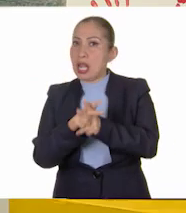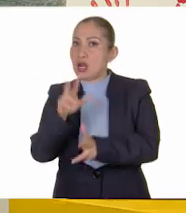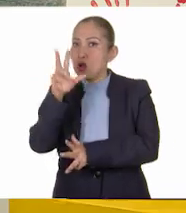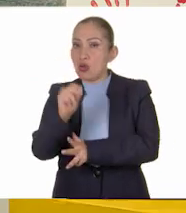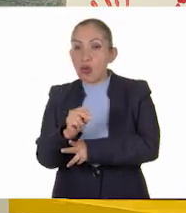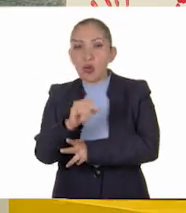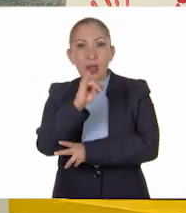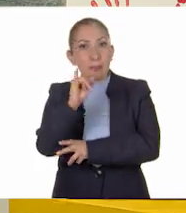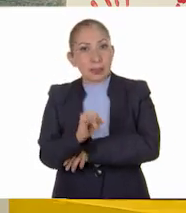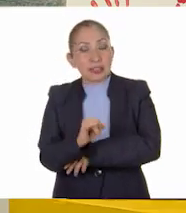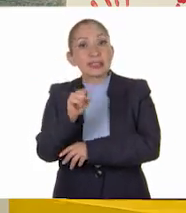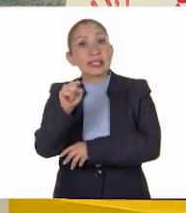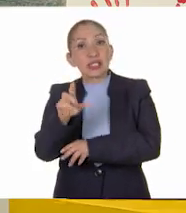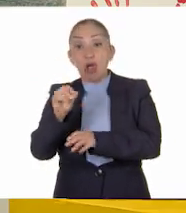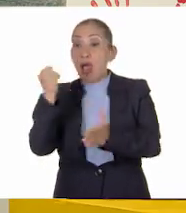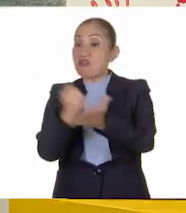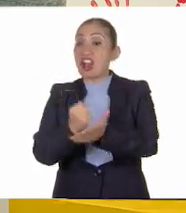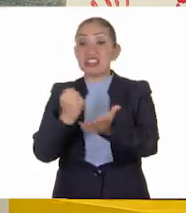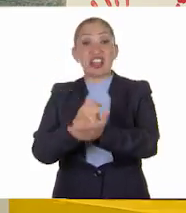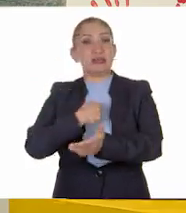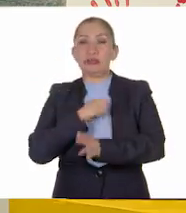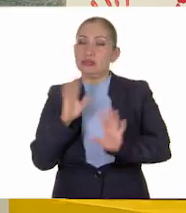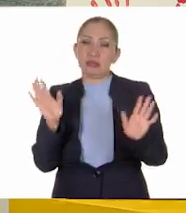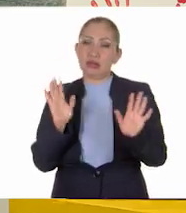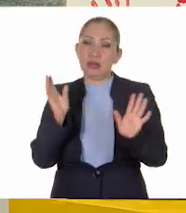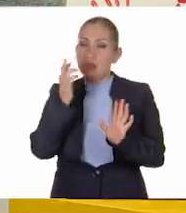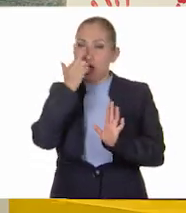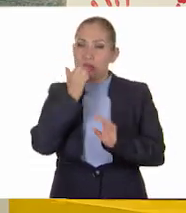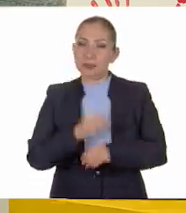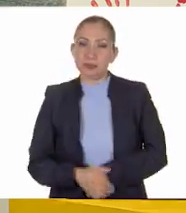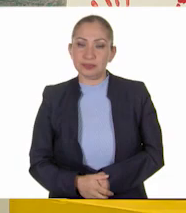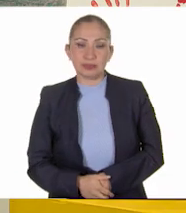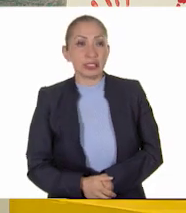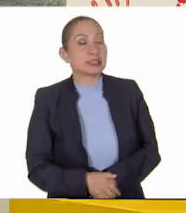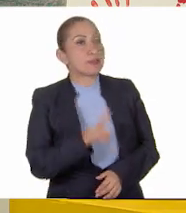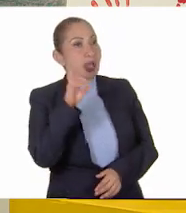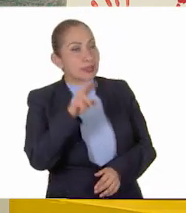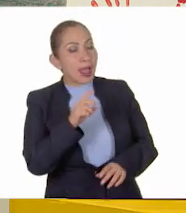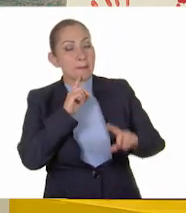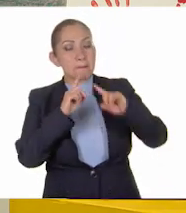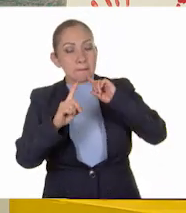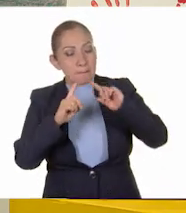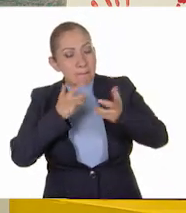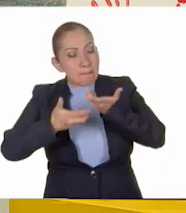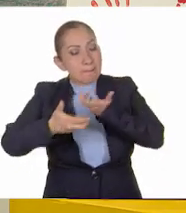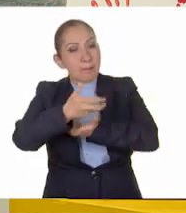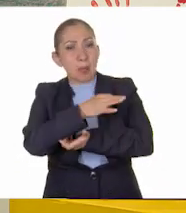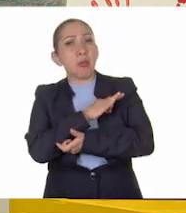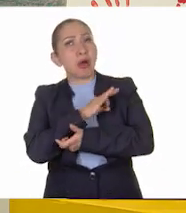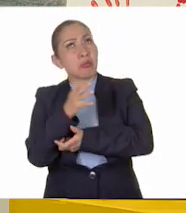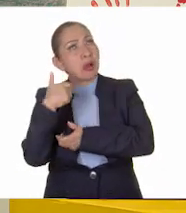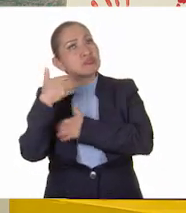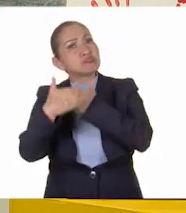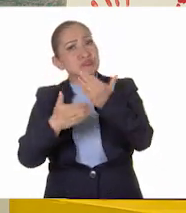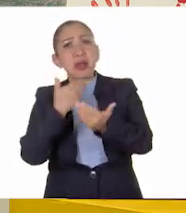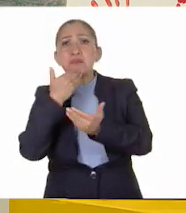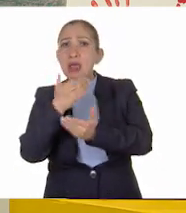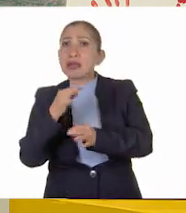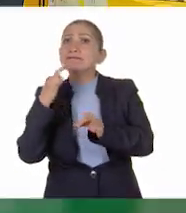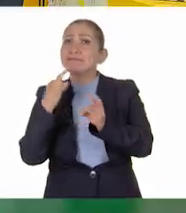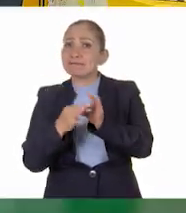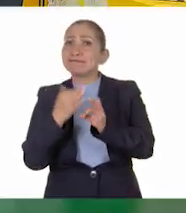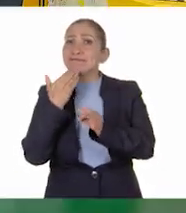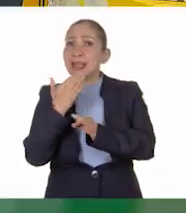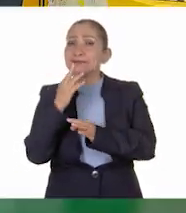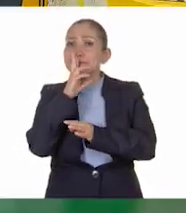y, obviamente, a no imponer nuestra razón. Bien, dialogando podemos llegar a muy buenos